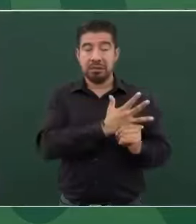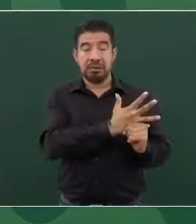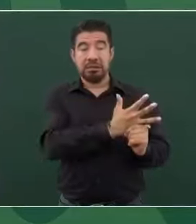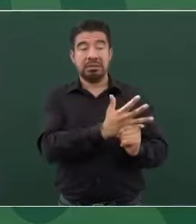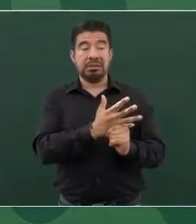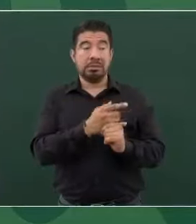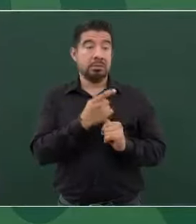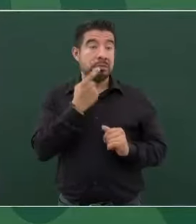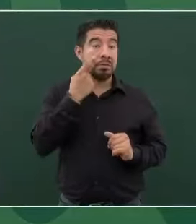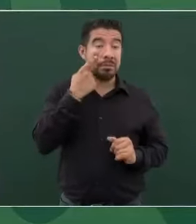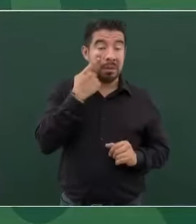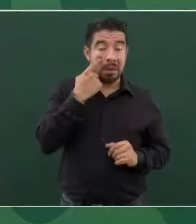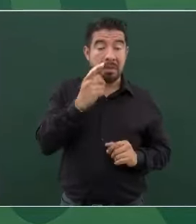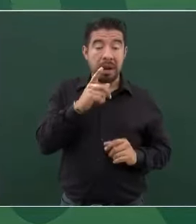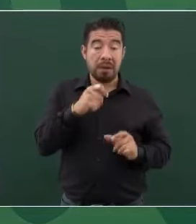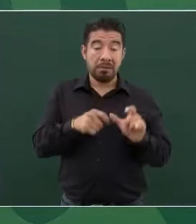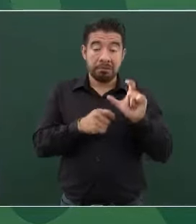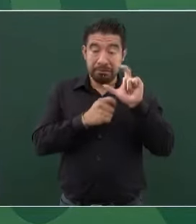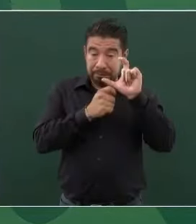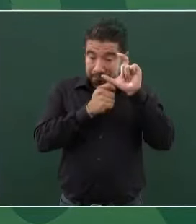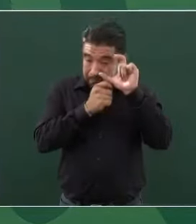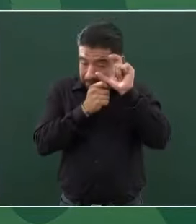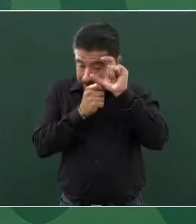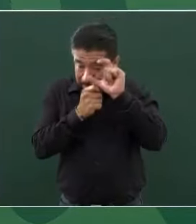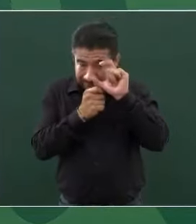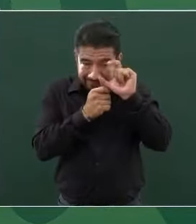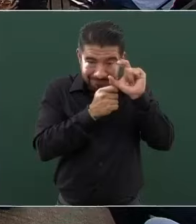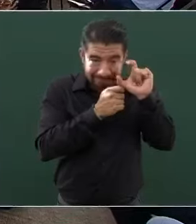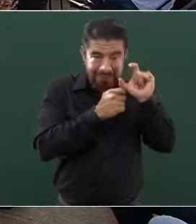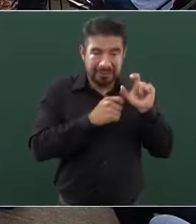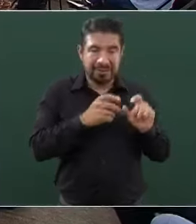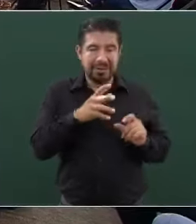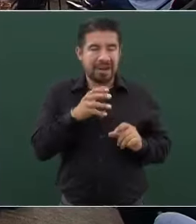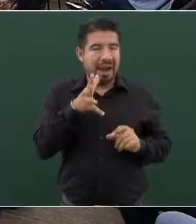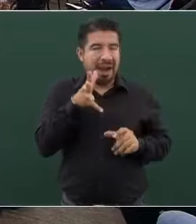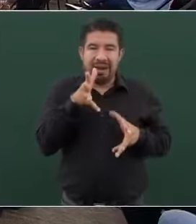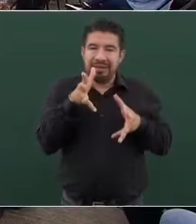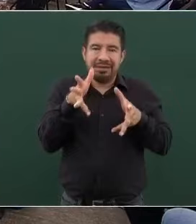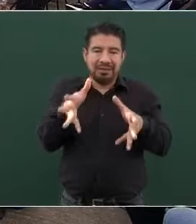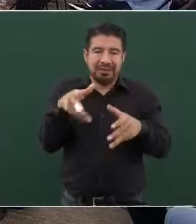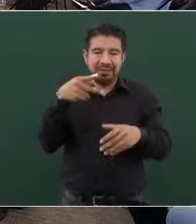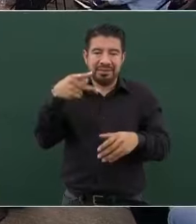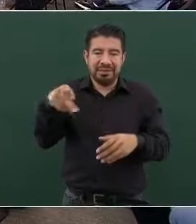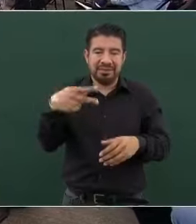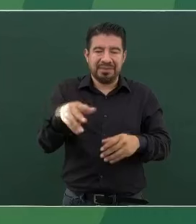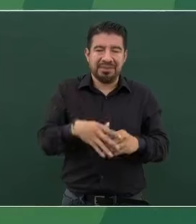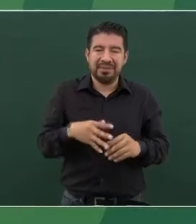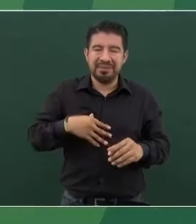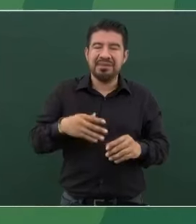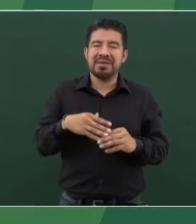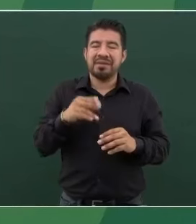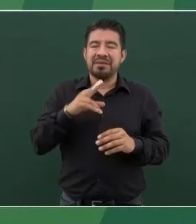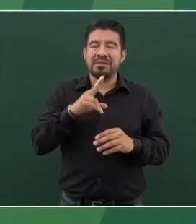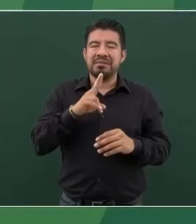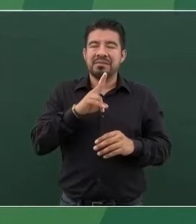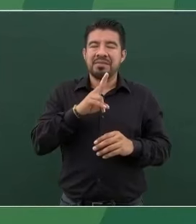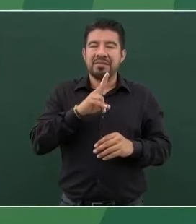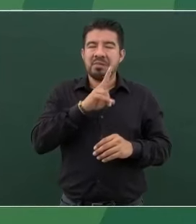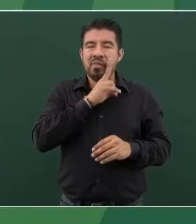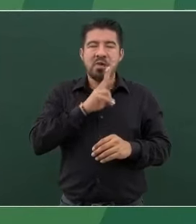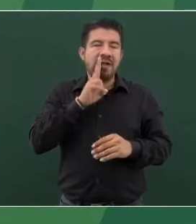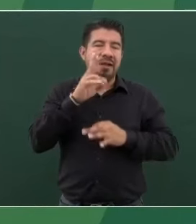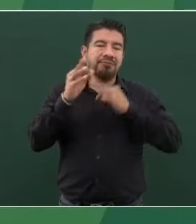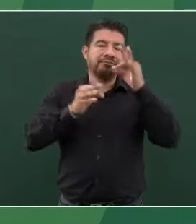los medios de información.